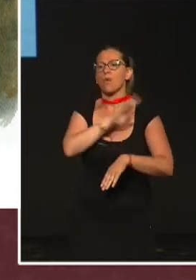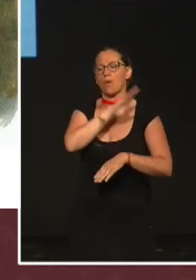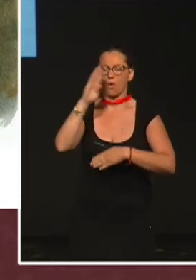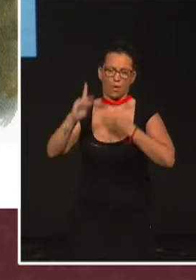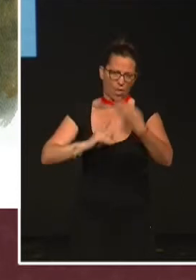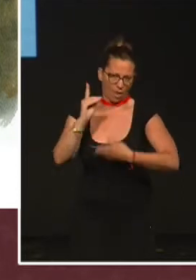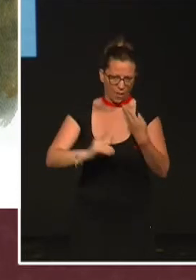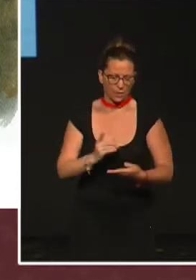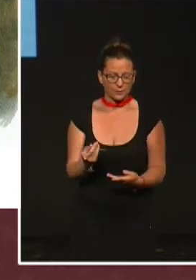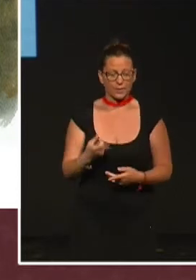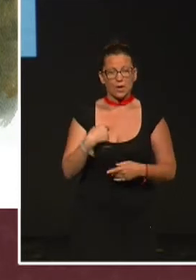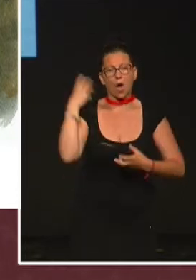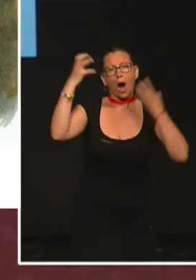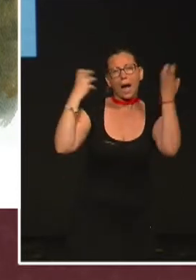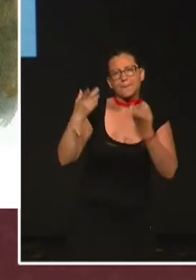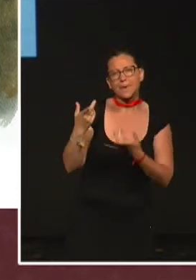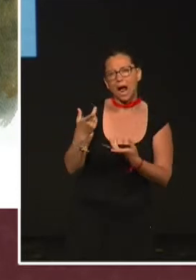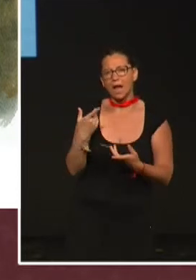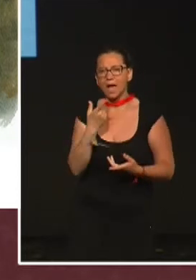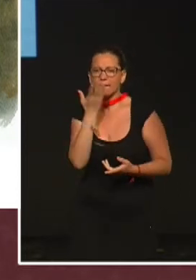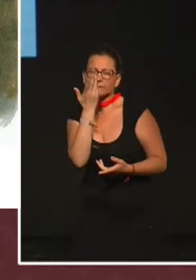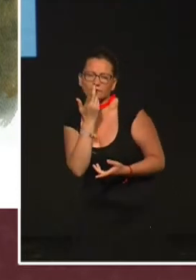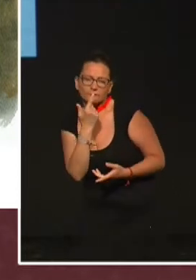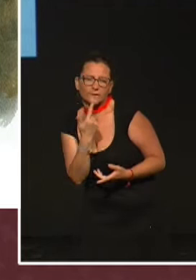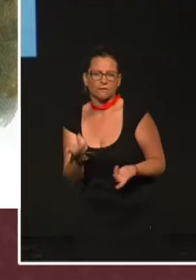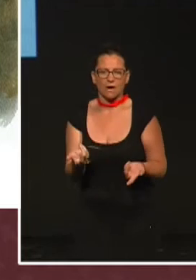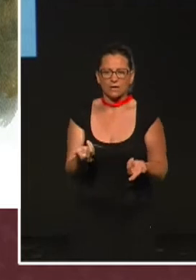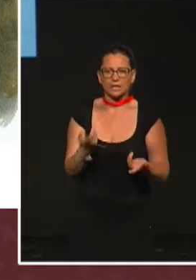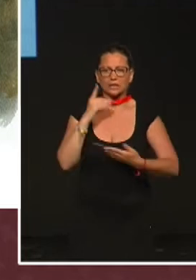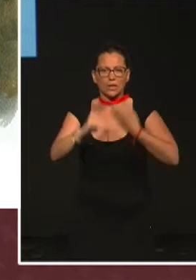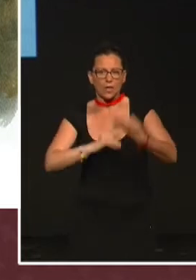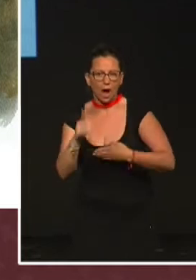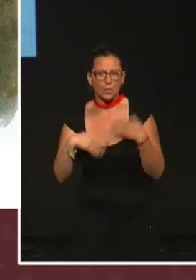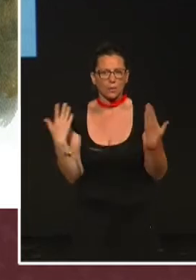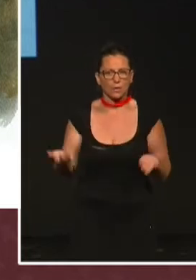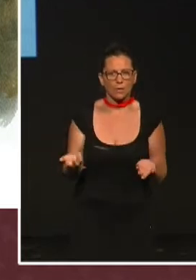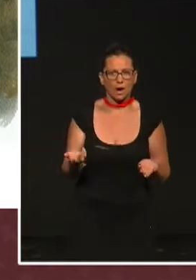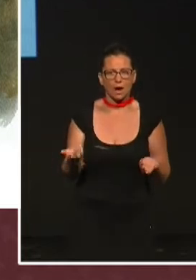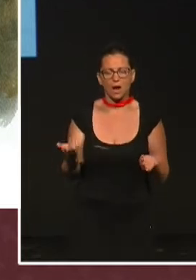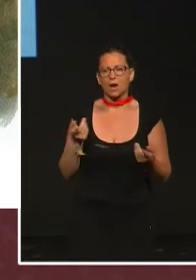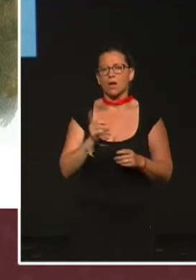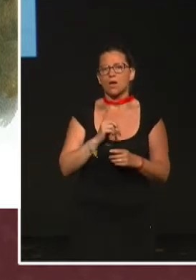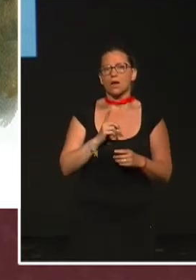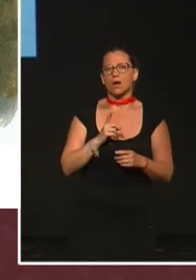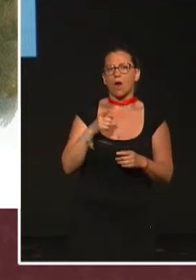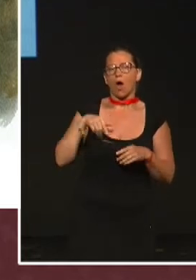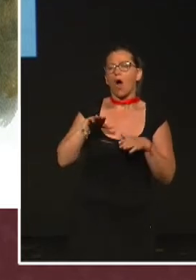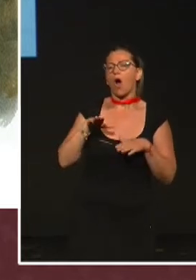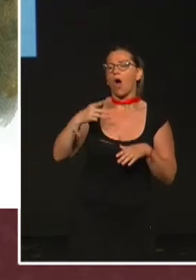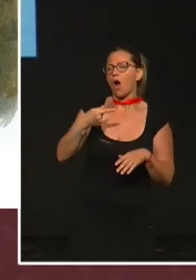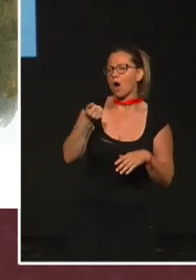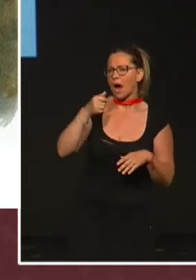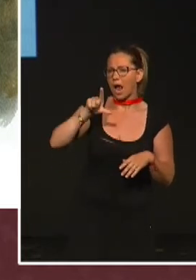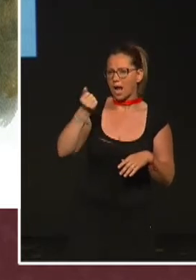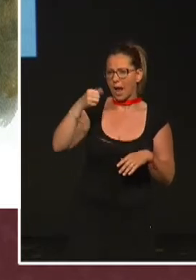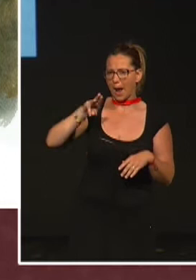Los animales favoritos de Darwin no eran las tortugas de la jalápago, no eran tampoco los conocidísimos pinzones de Darwin, que aparecen en todos los libros de texto,